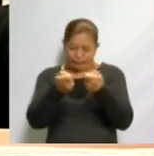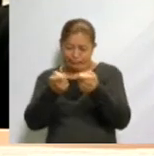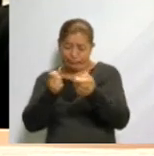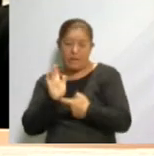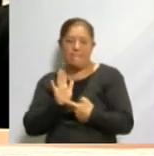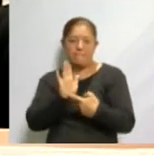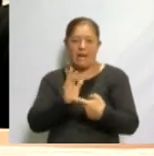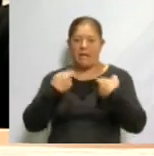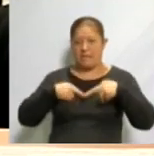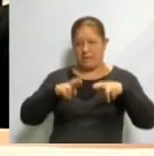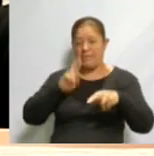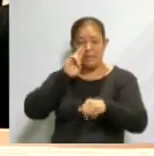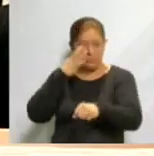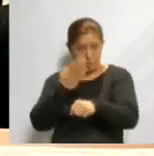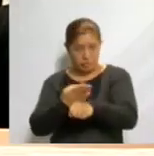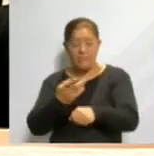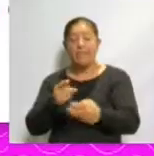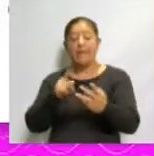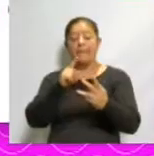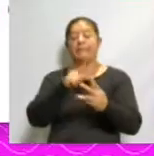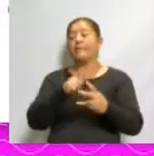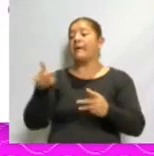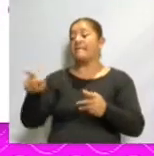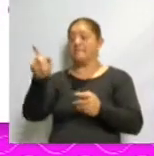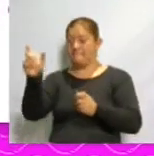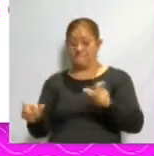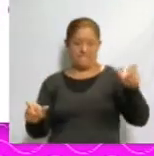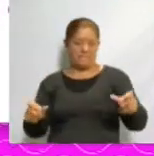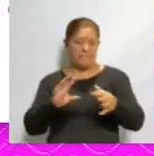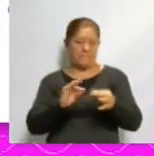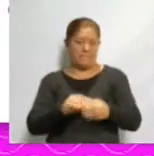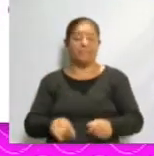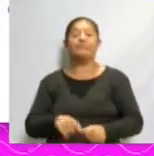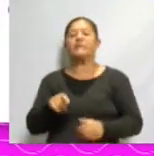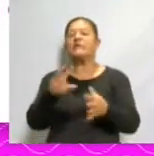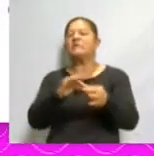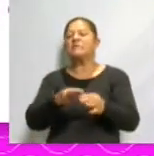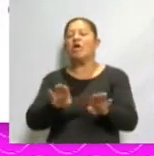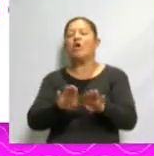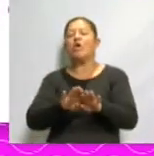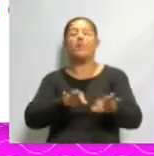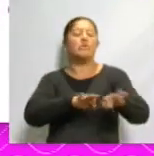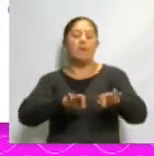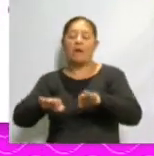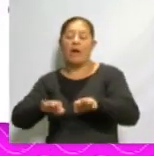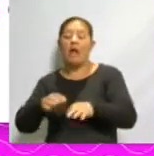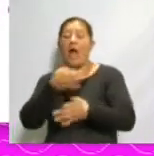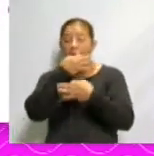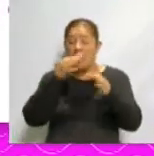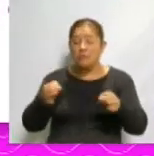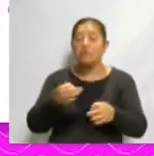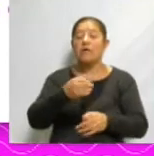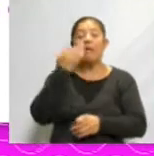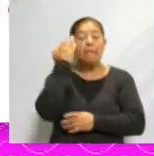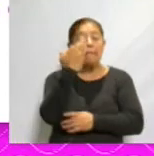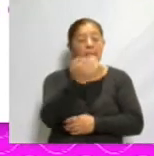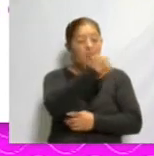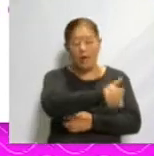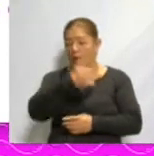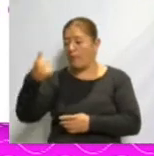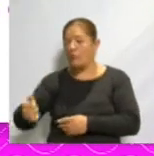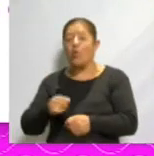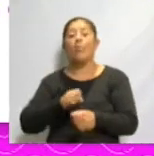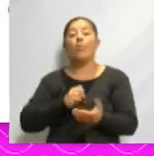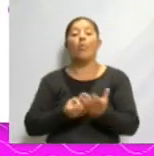tema de la mesa y a los participantes. Describe la dinámica de la Mesa Redonda y anuncia cuánto tiempo tendrá cada participante para